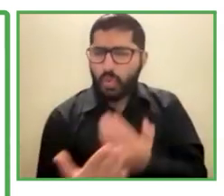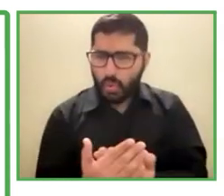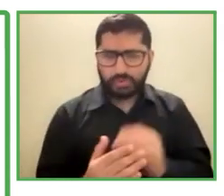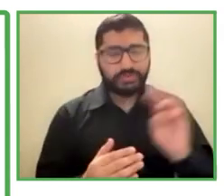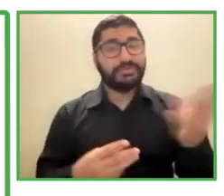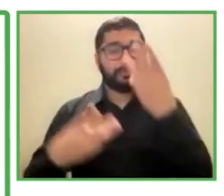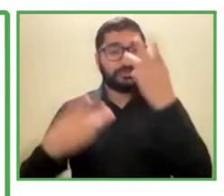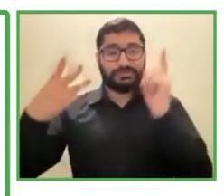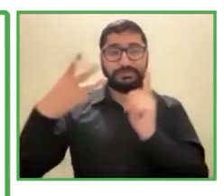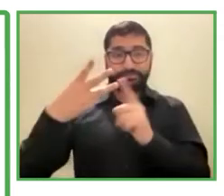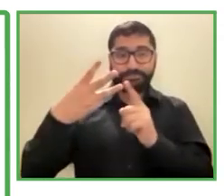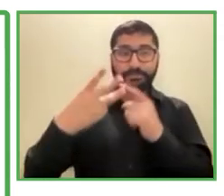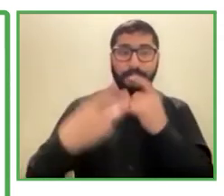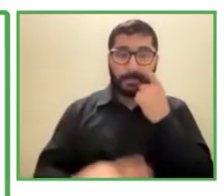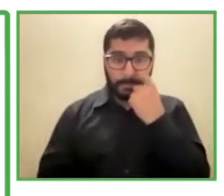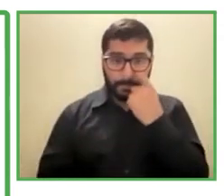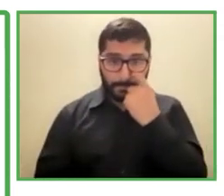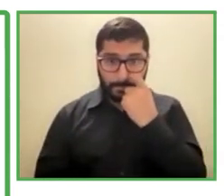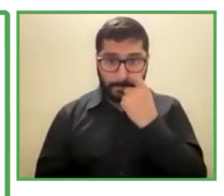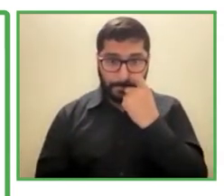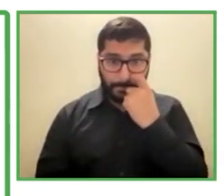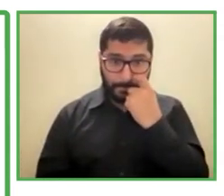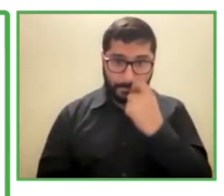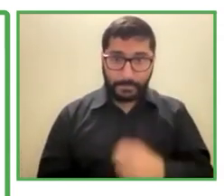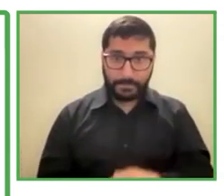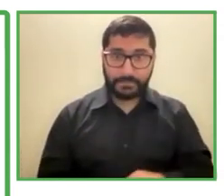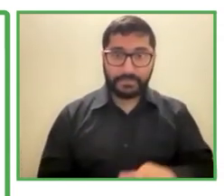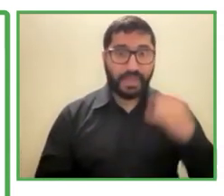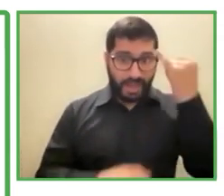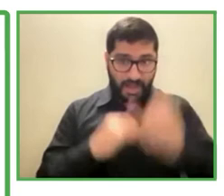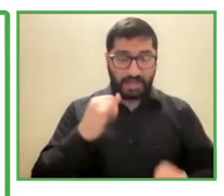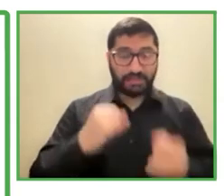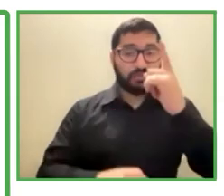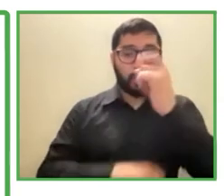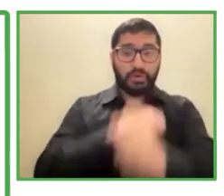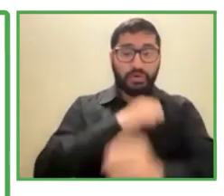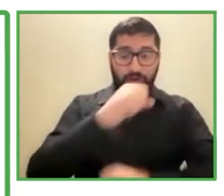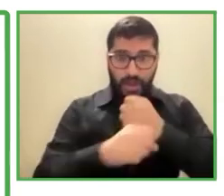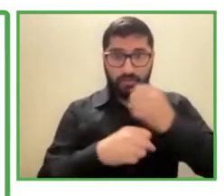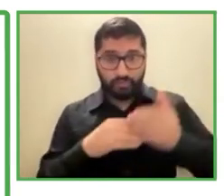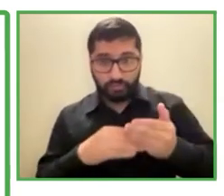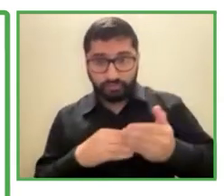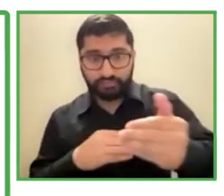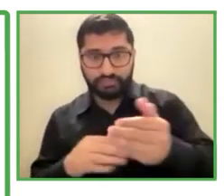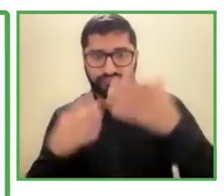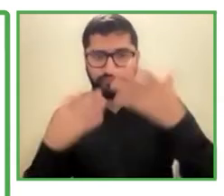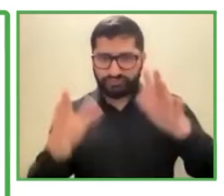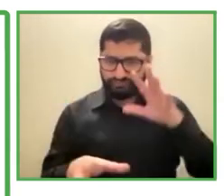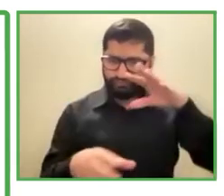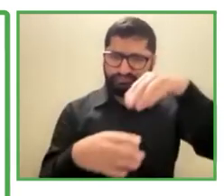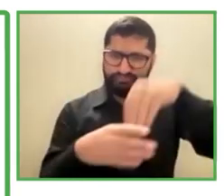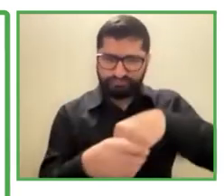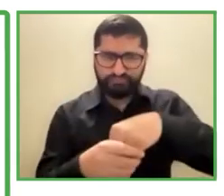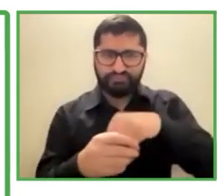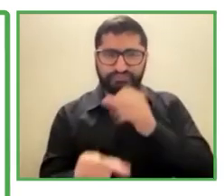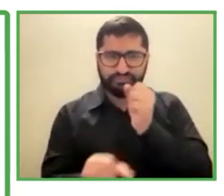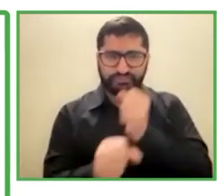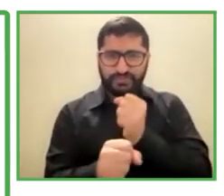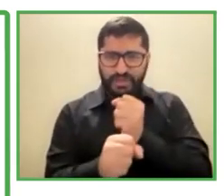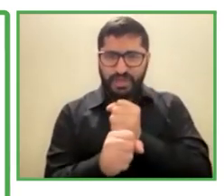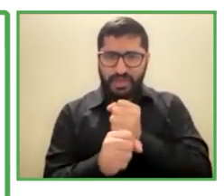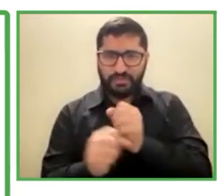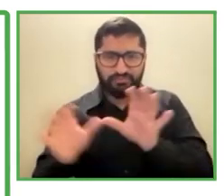un año después también empezamos en pequeños videos en